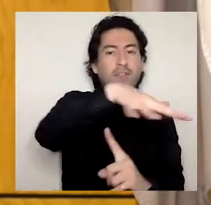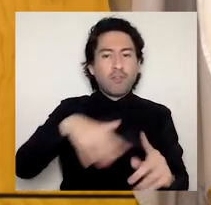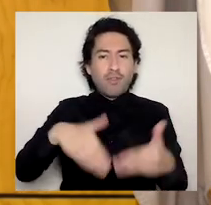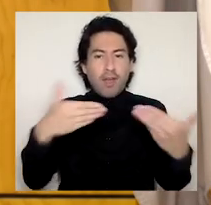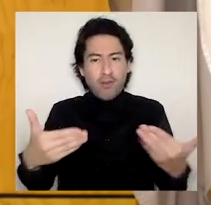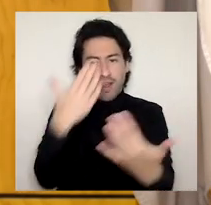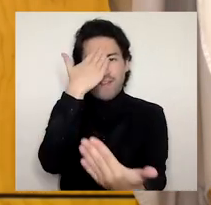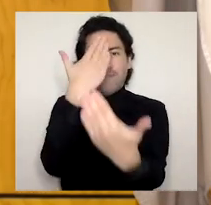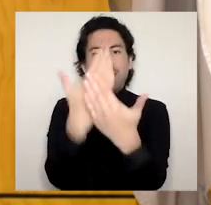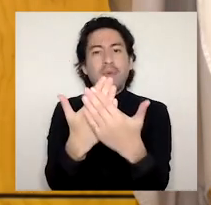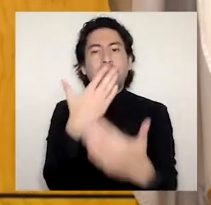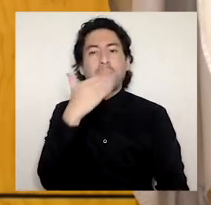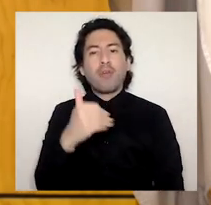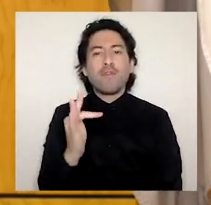mejor futuro.